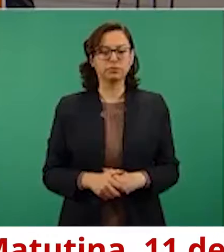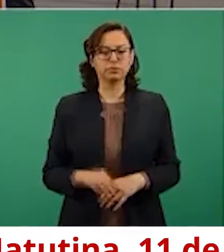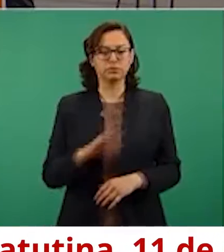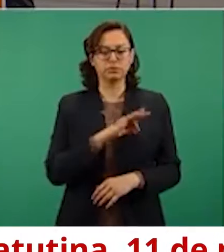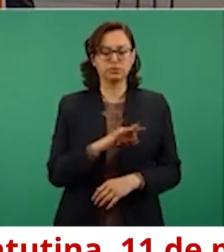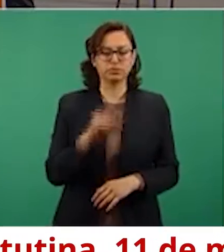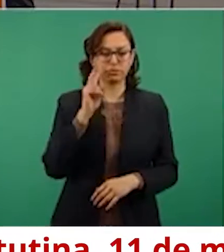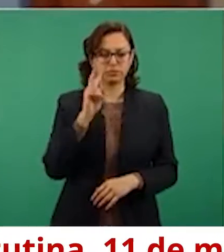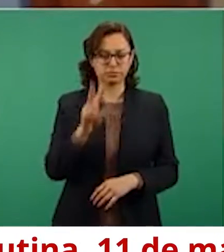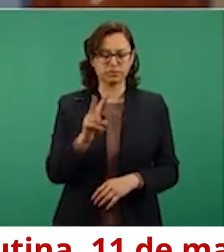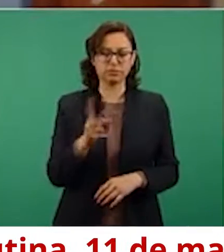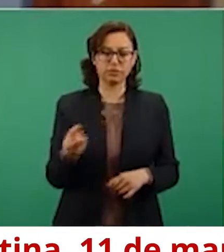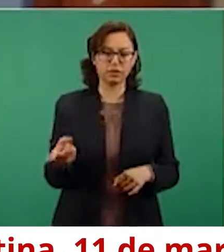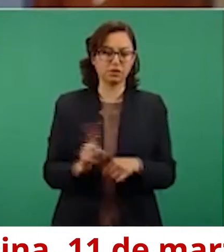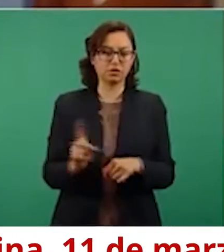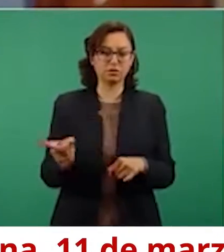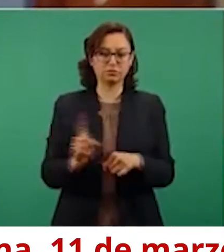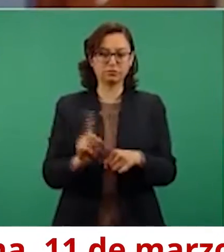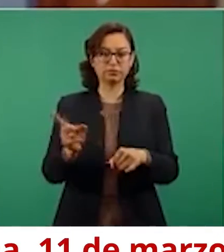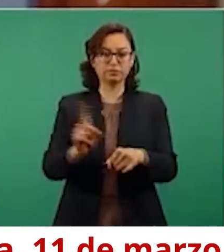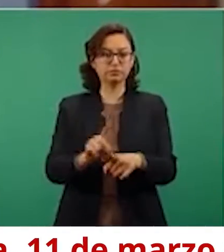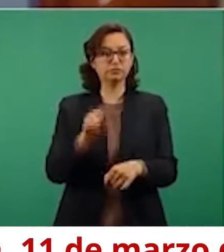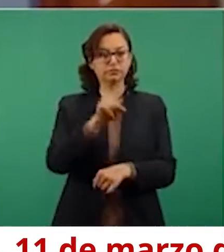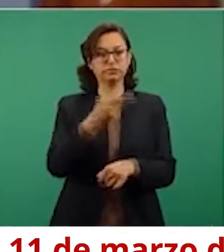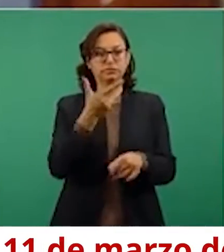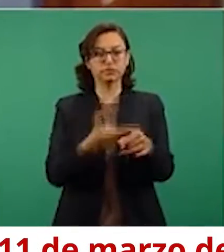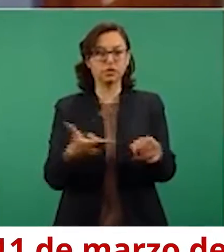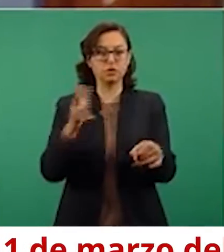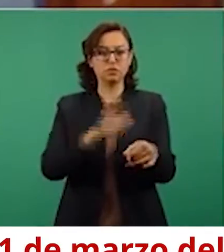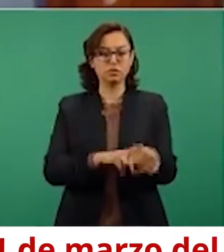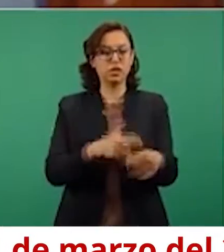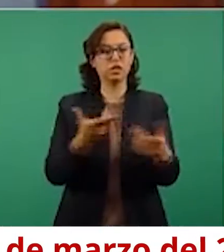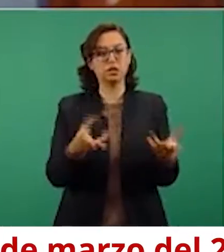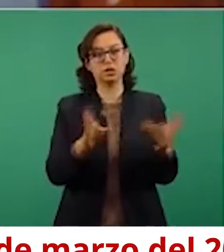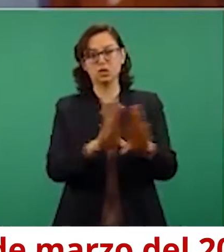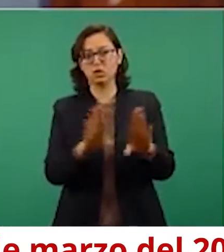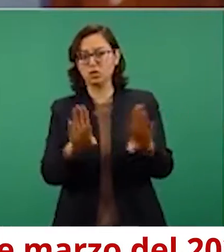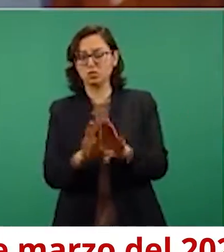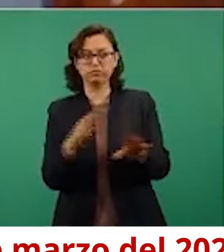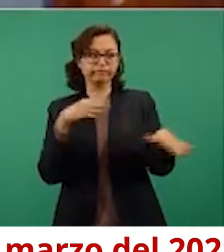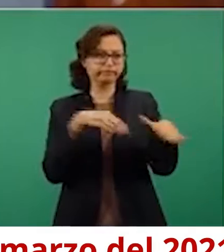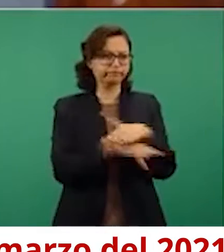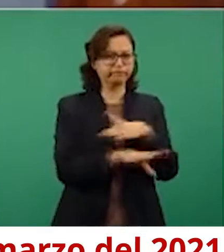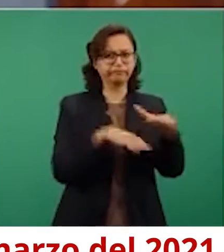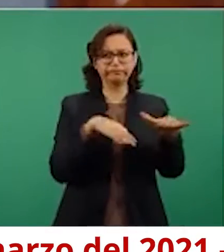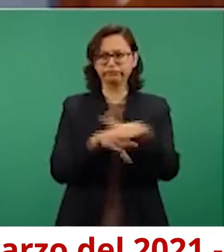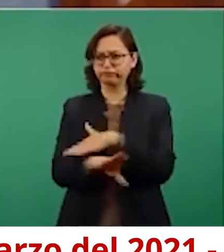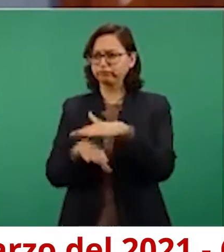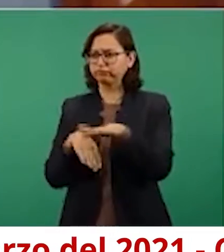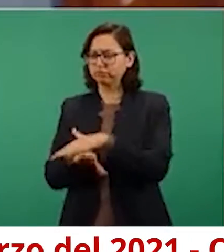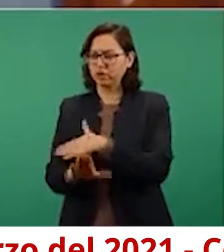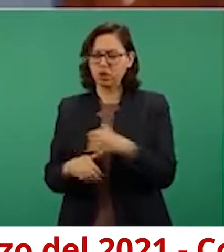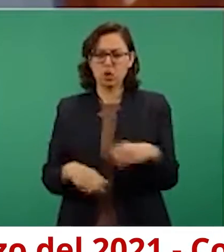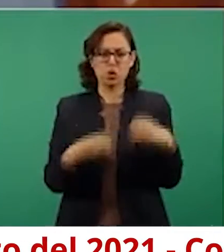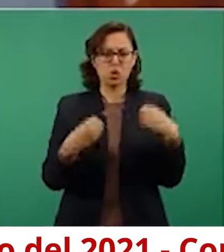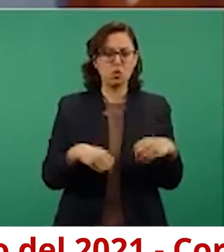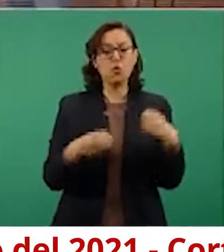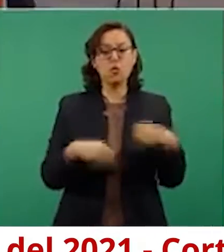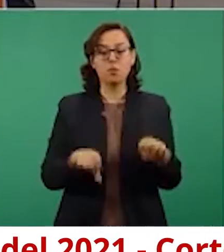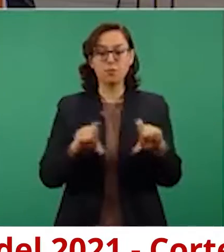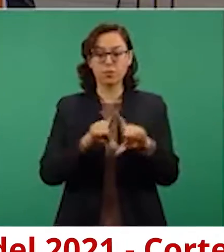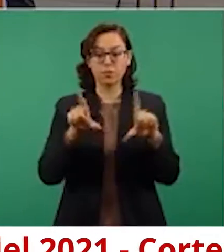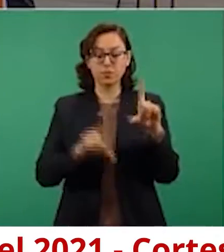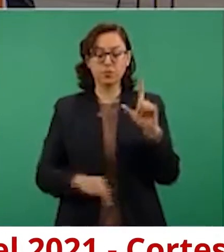generales, la evolución diaria de necesidad de uso de la hospitalización a nivel nacional,